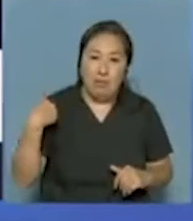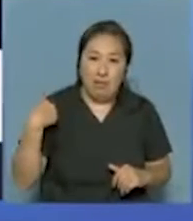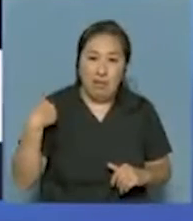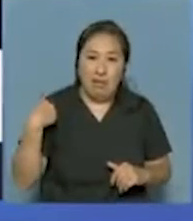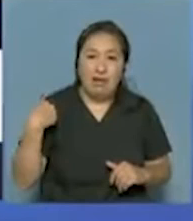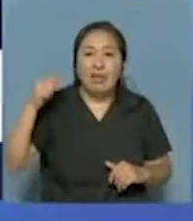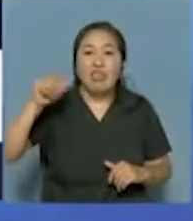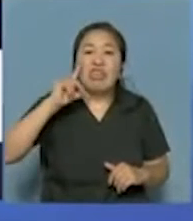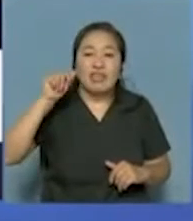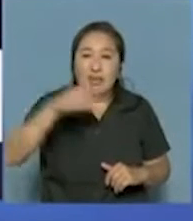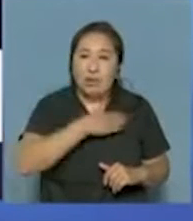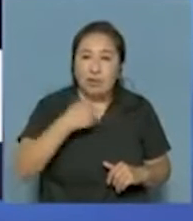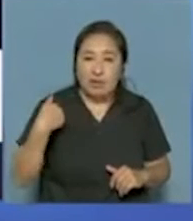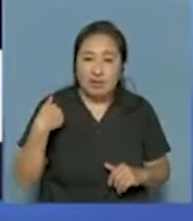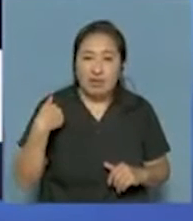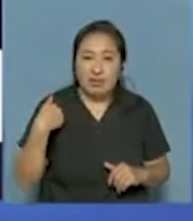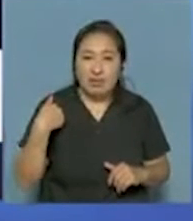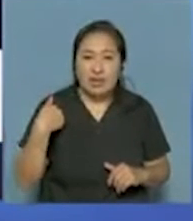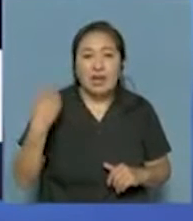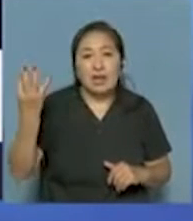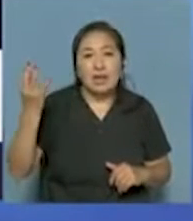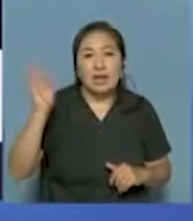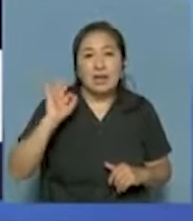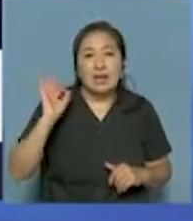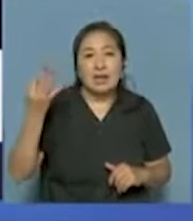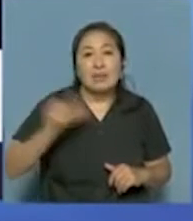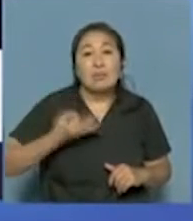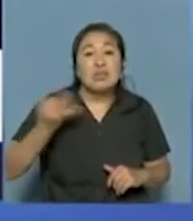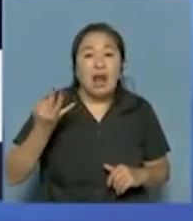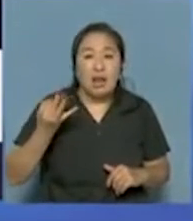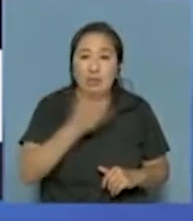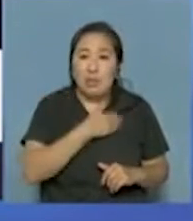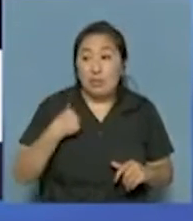en su día, en especial para la madre mía también,